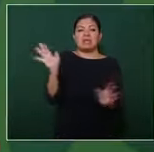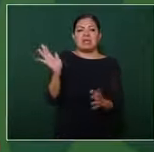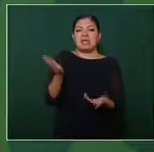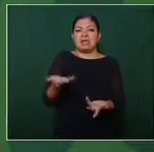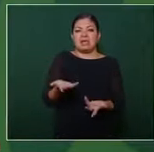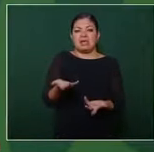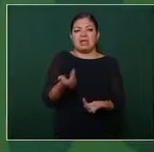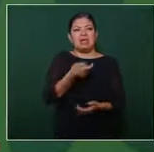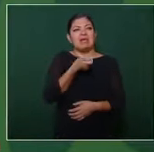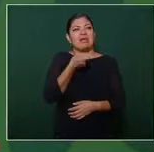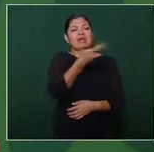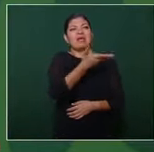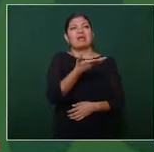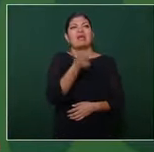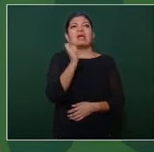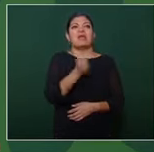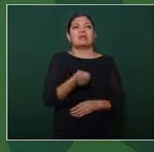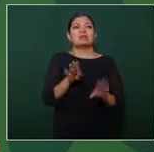anacrónicos